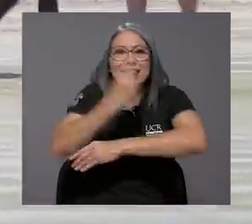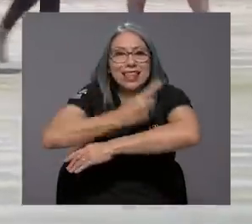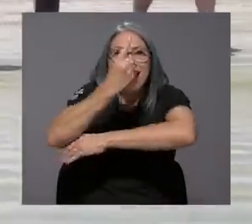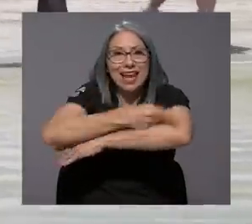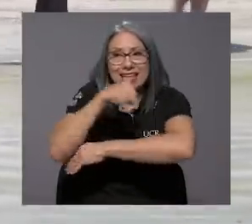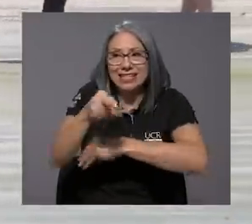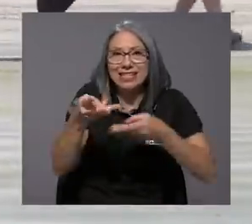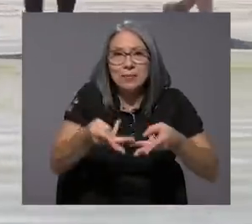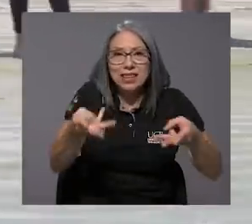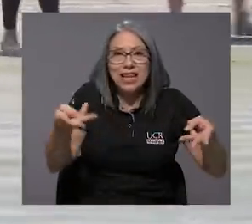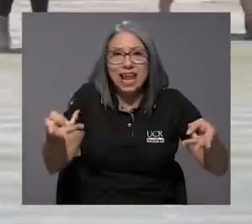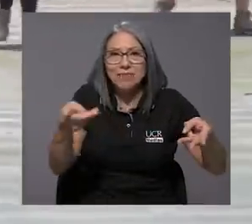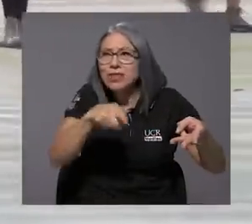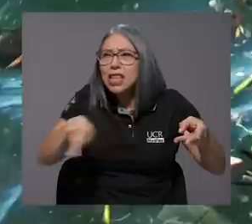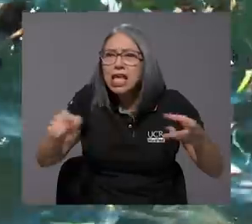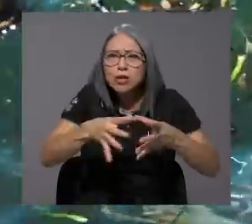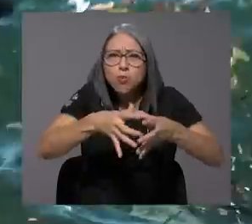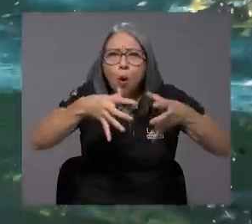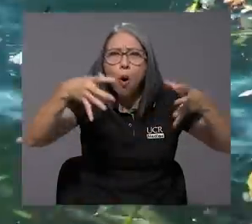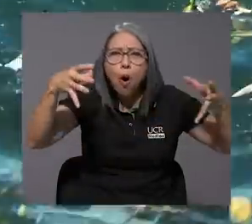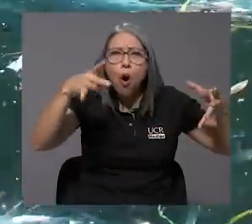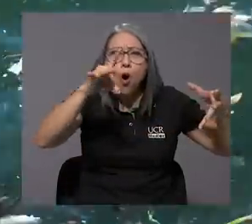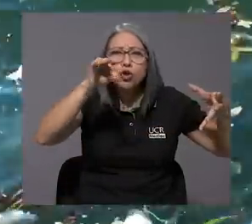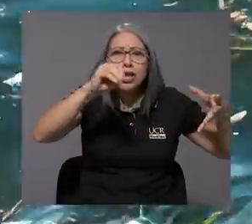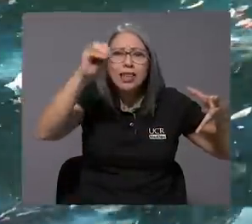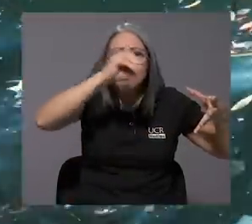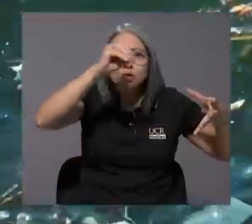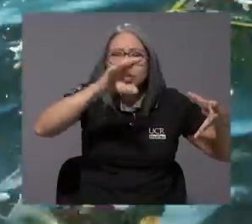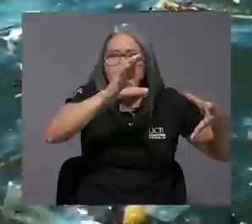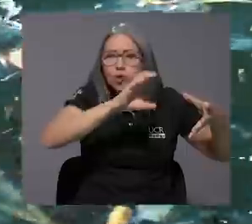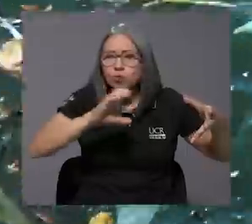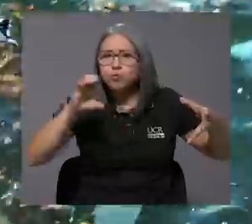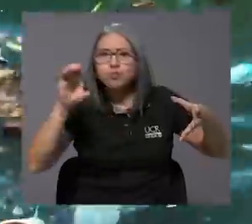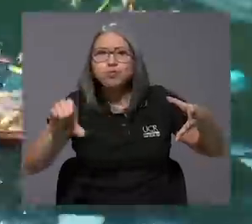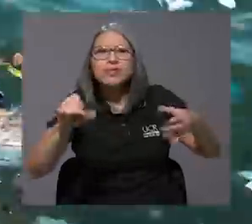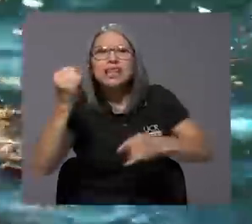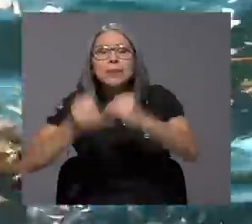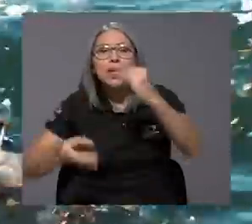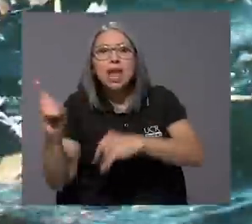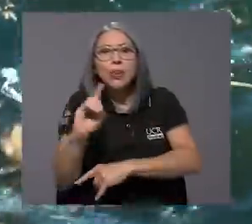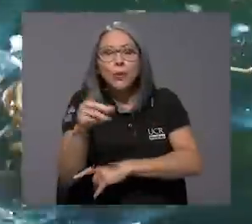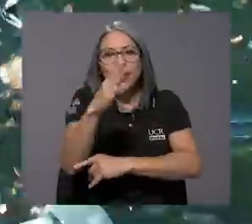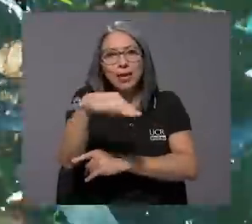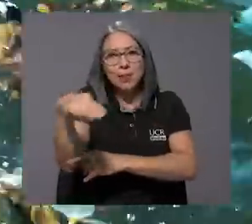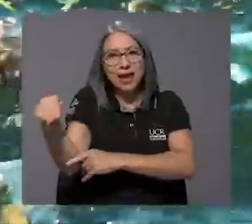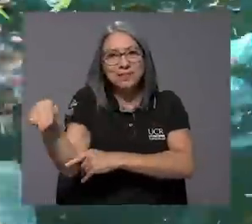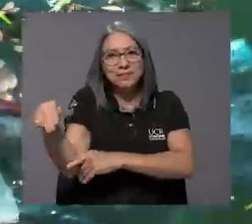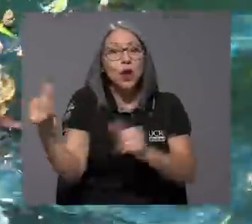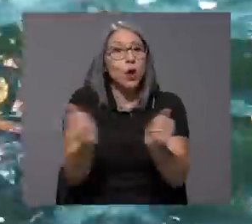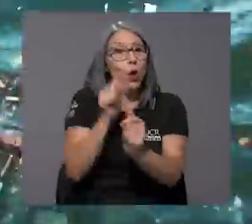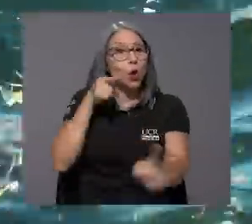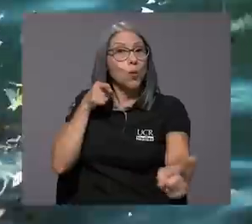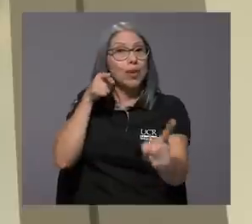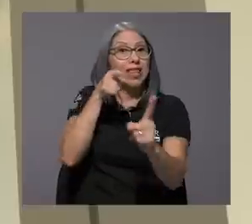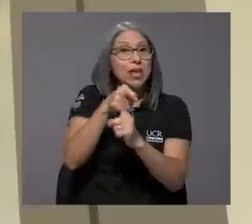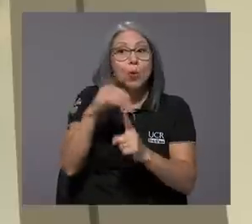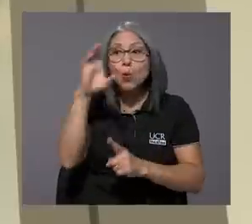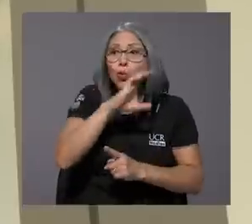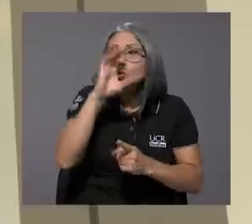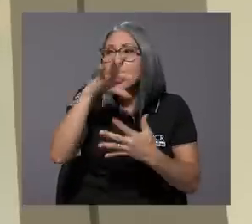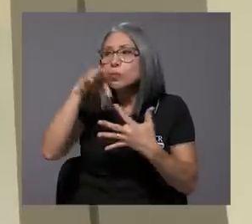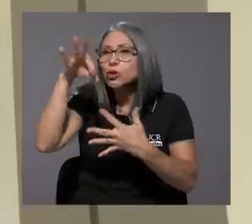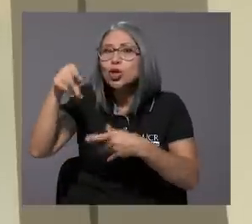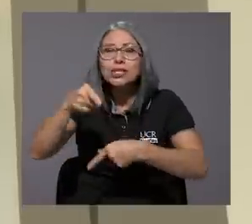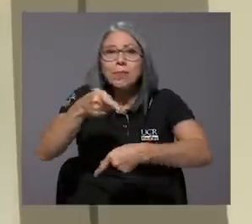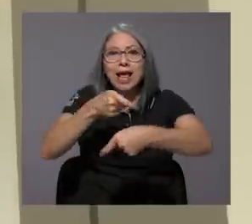material, del cual el 80% termina en el mar. Con el objetivo de buscar alternativas